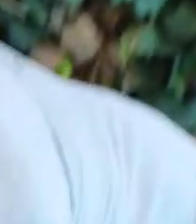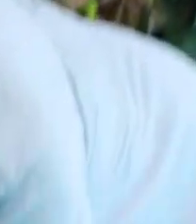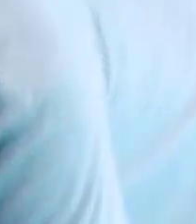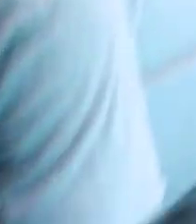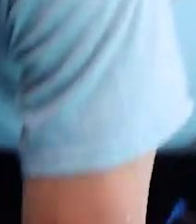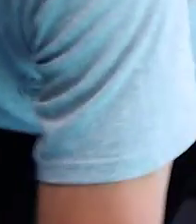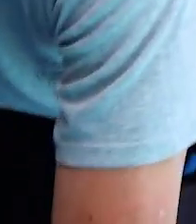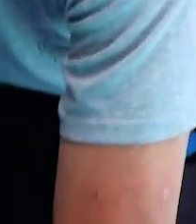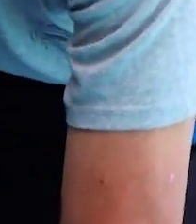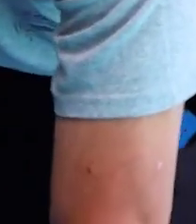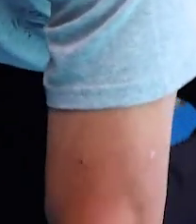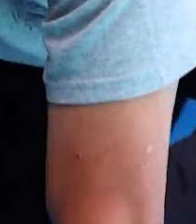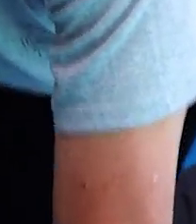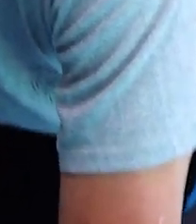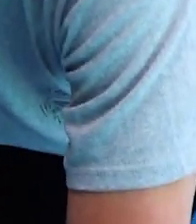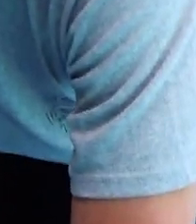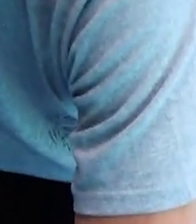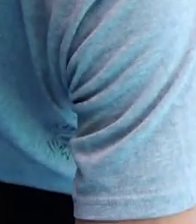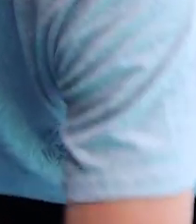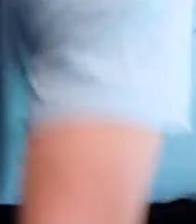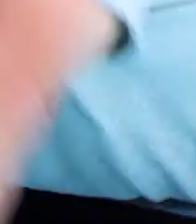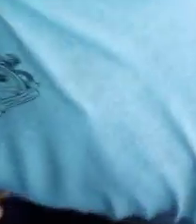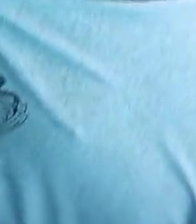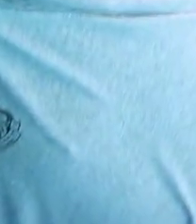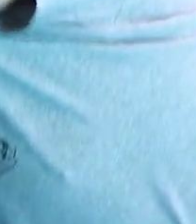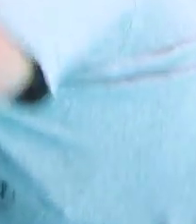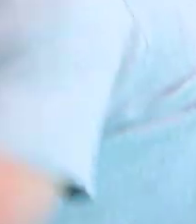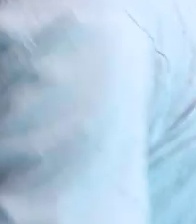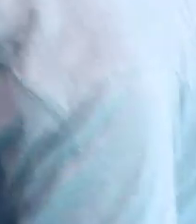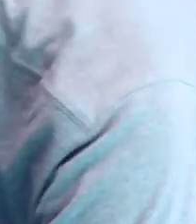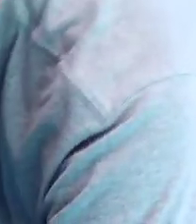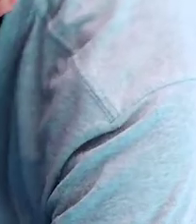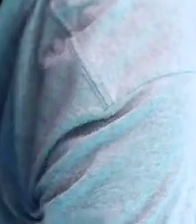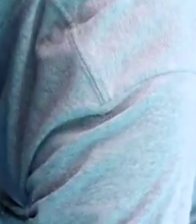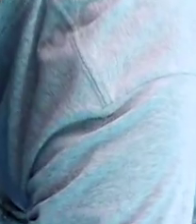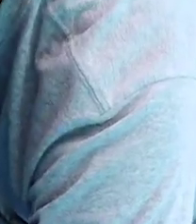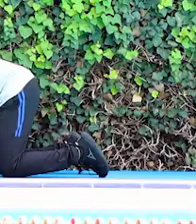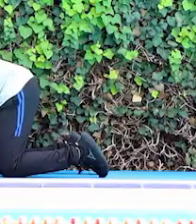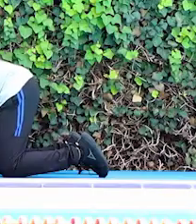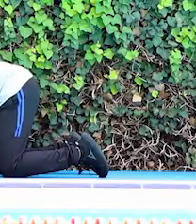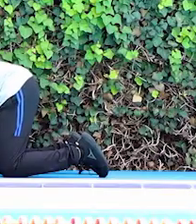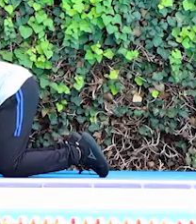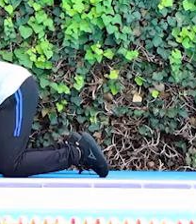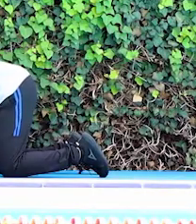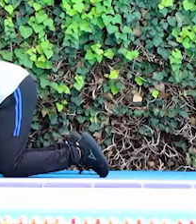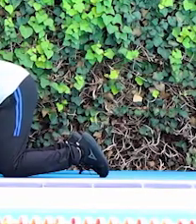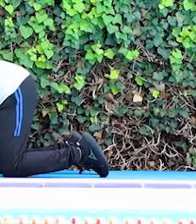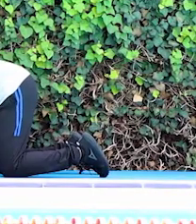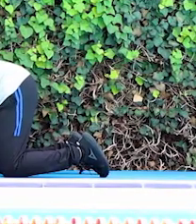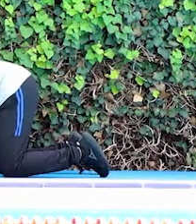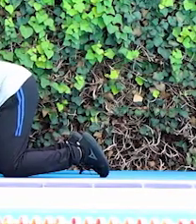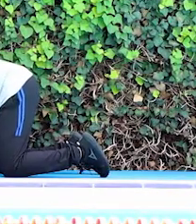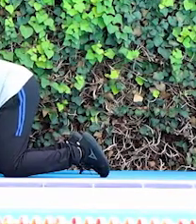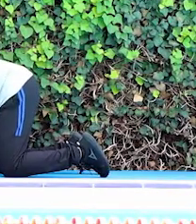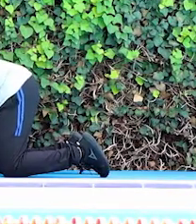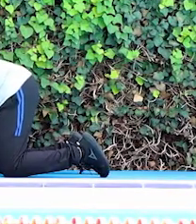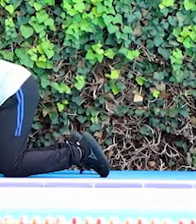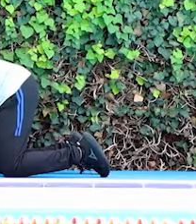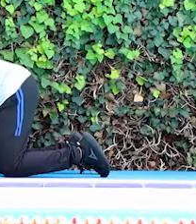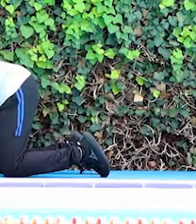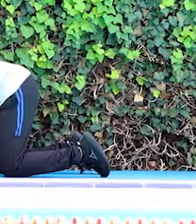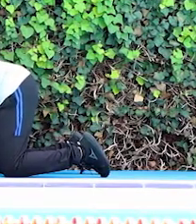Ok, y vamos a levantar nuestra mano derecha. Izquierda, derecha, ok.